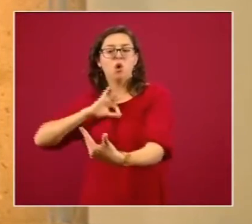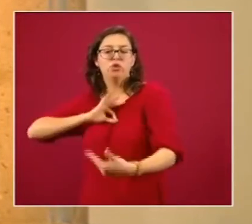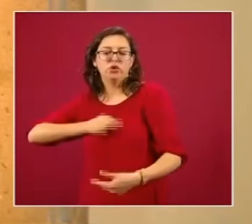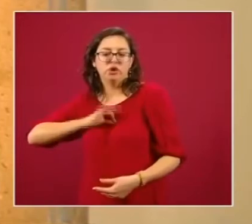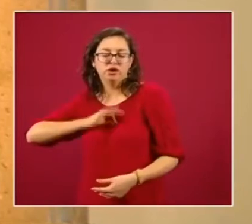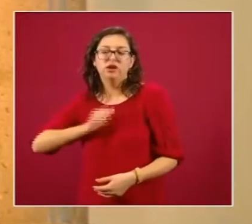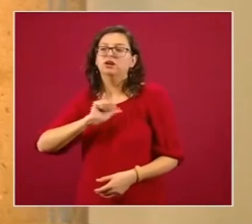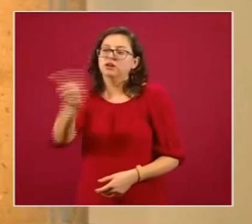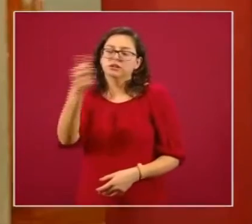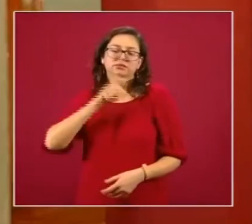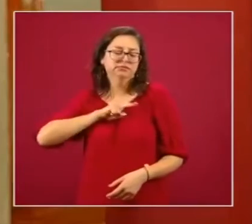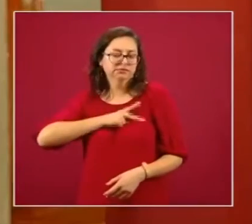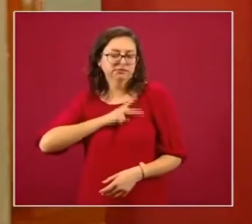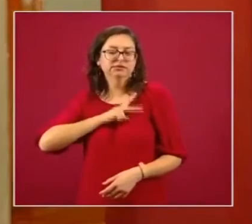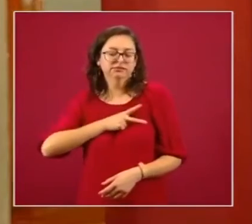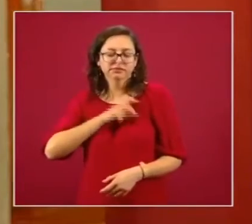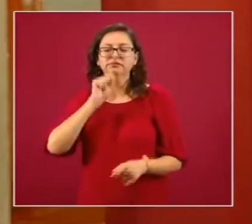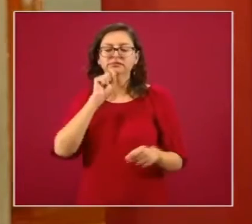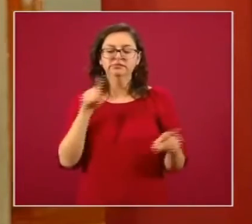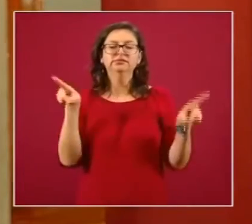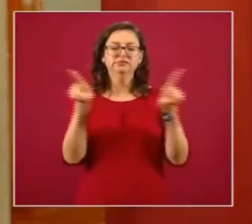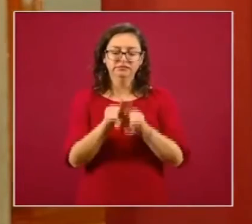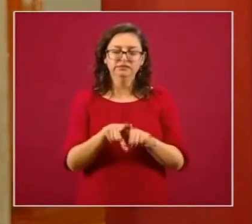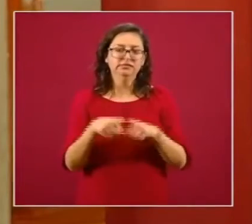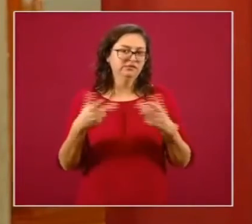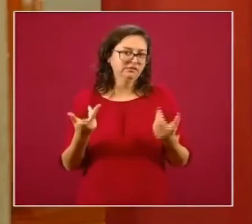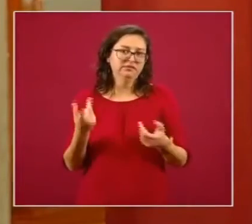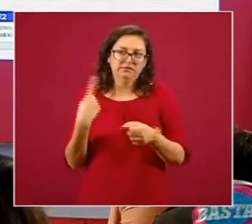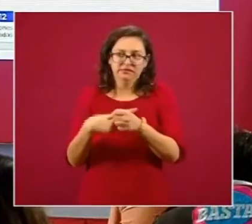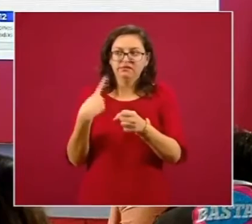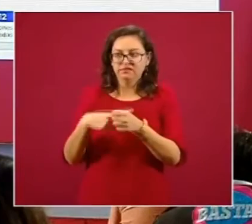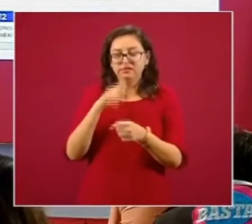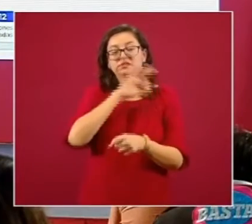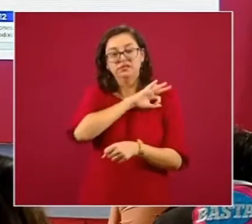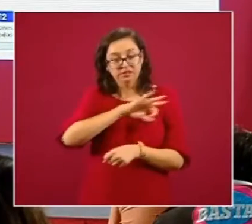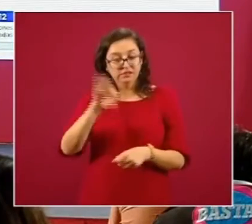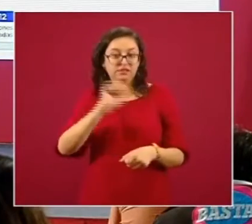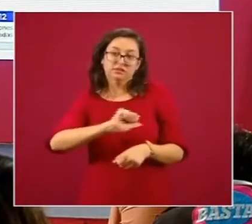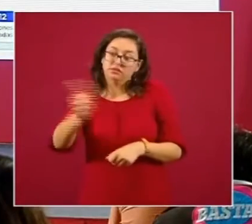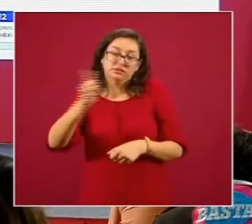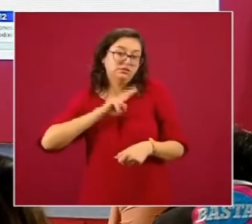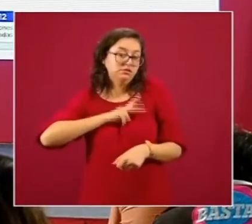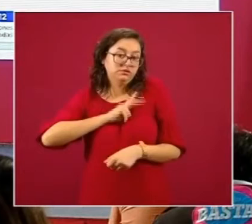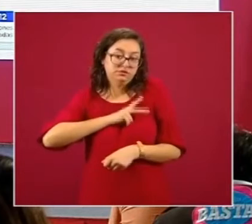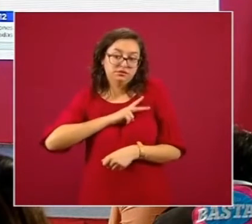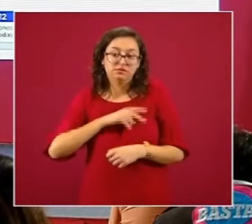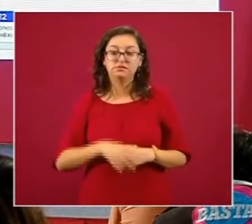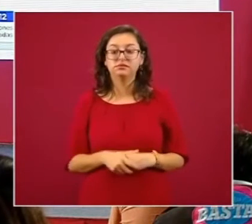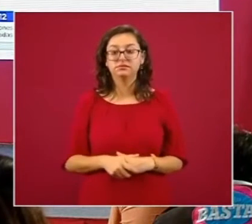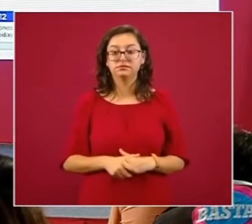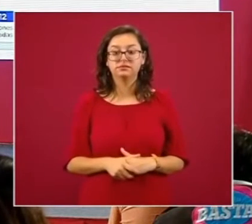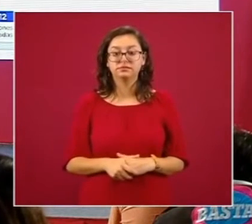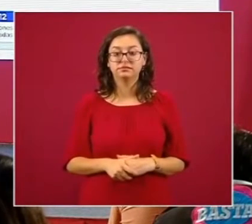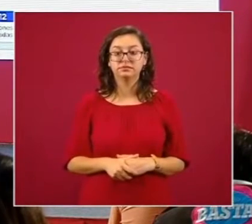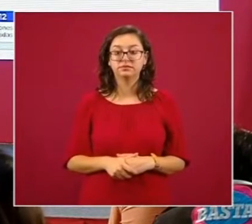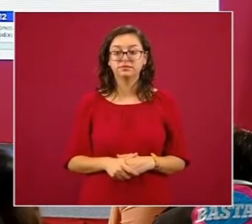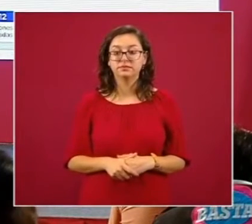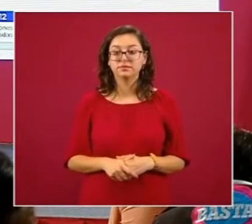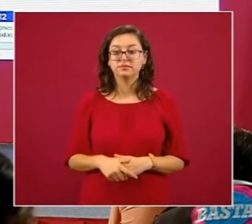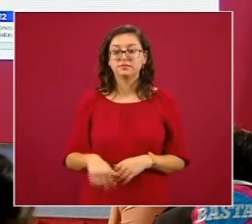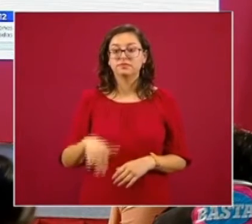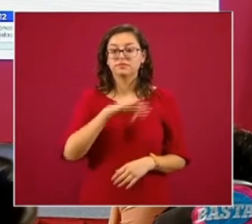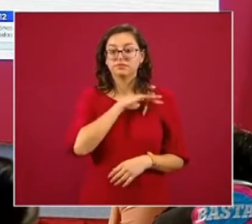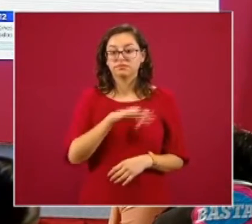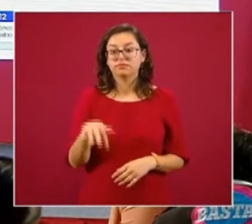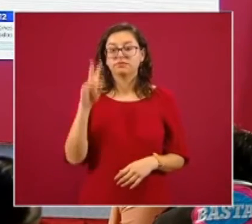agente viral que en su momento también circula a nivel nacional. También agregamos un segundo